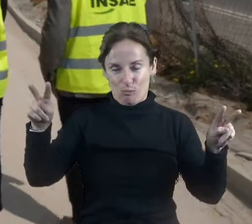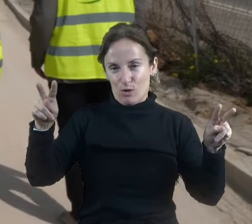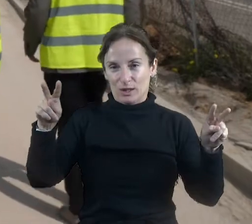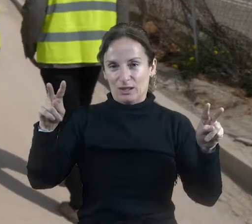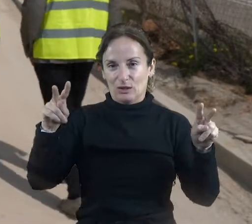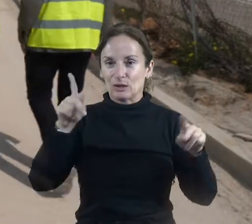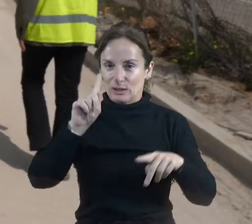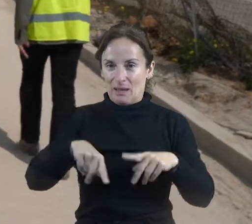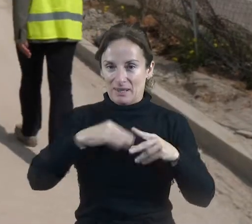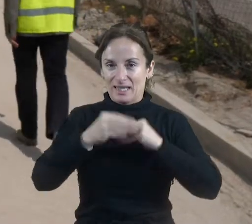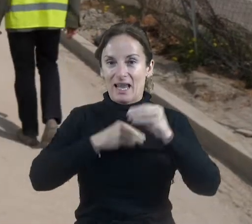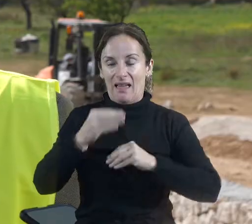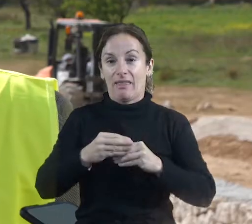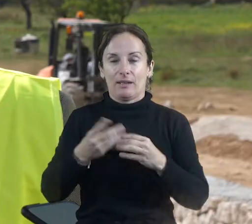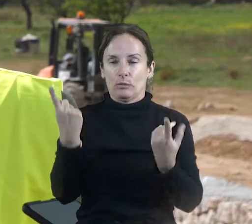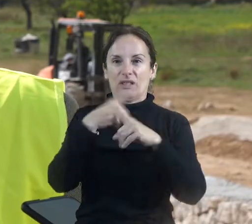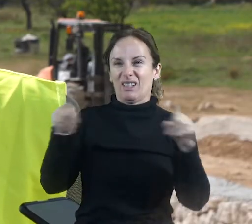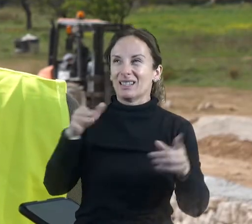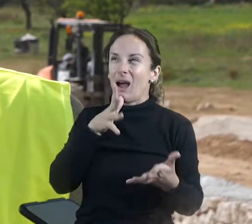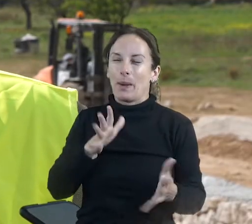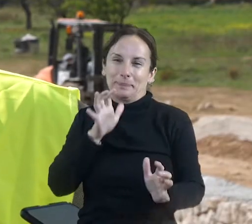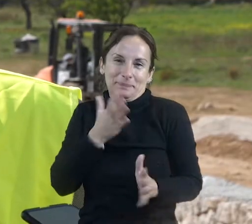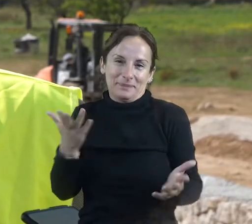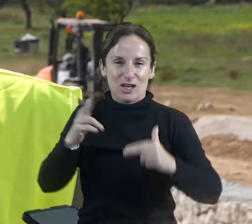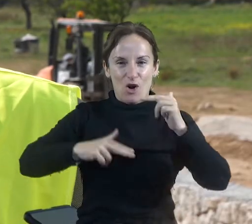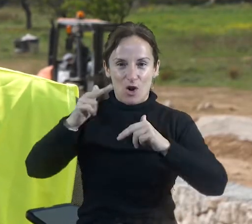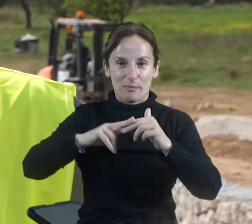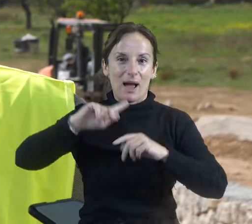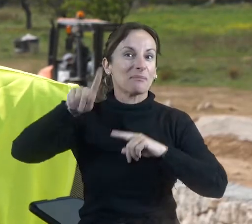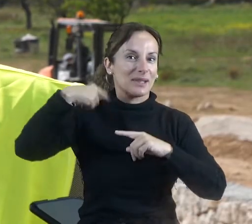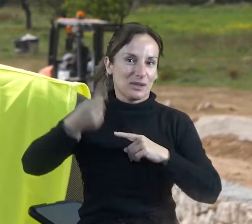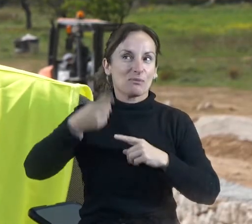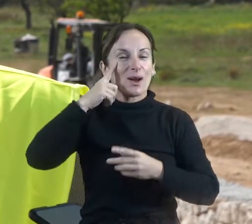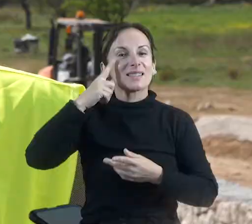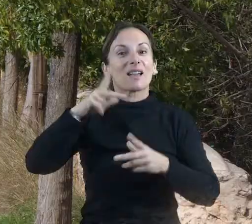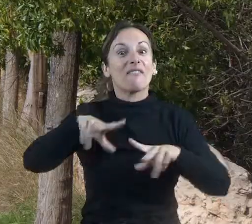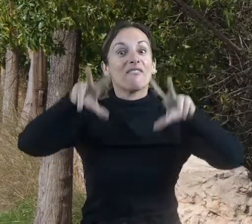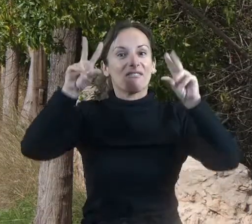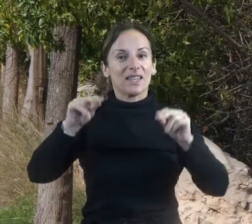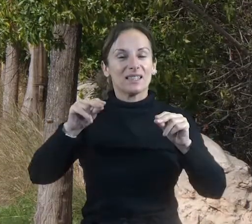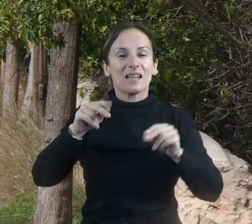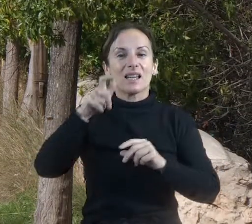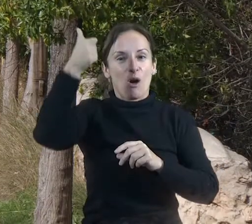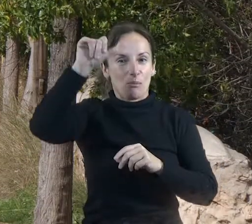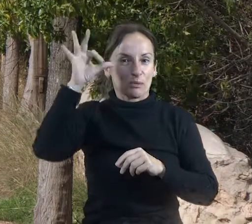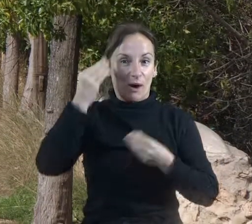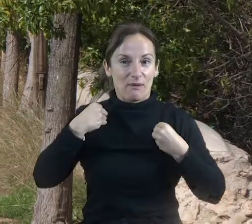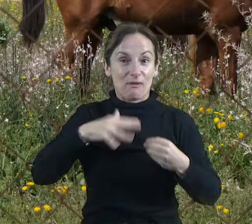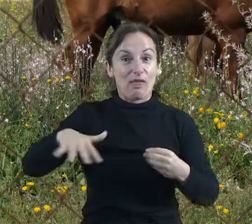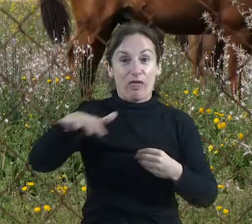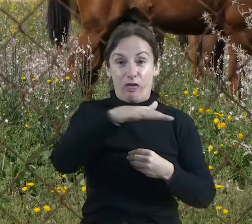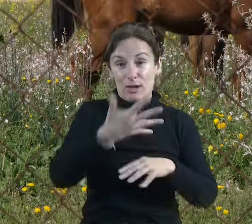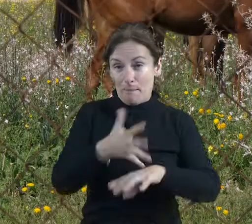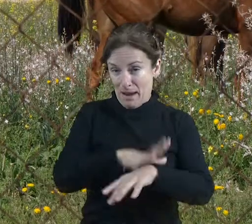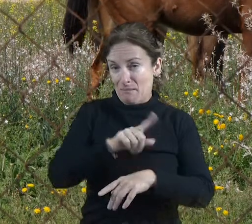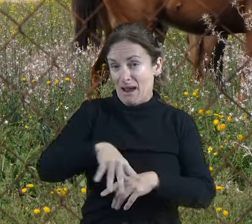paisajística de la zona que quedará de una manera muy diferente a lo que estamos viendo ahora. Será un paseo muy agradable para